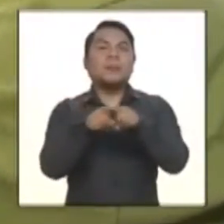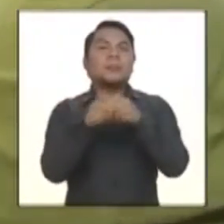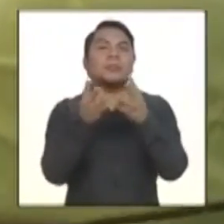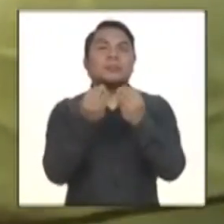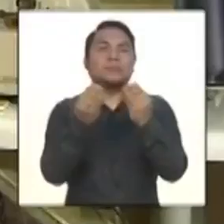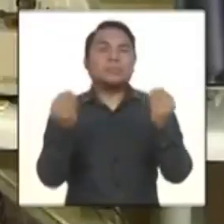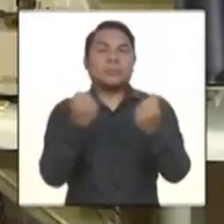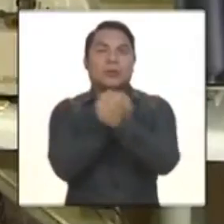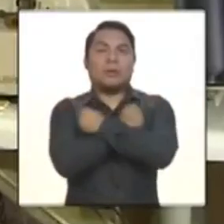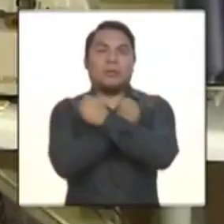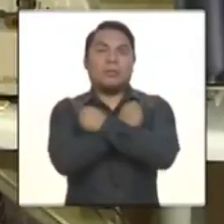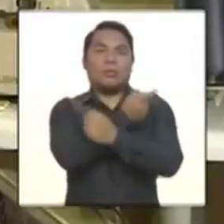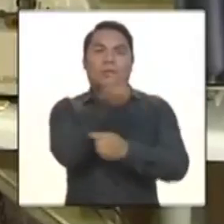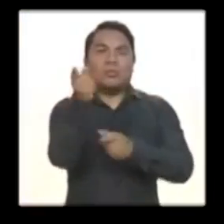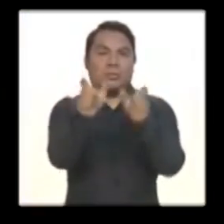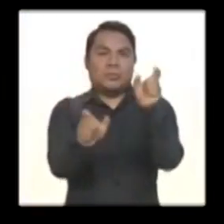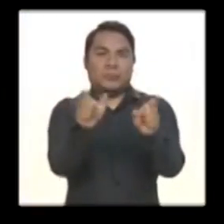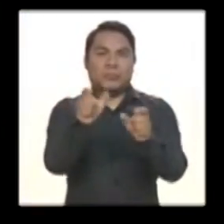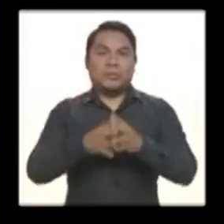amor al prójimo.